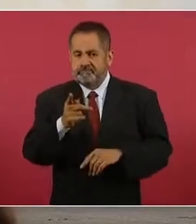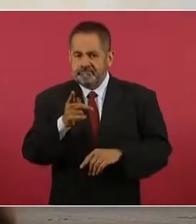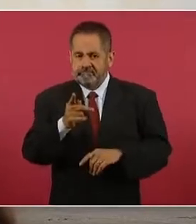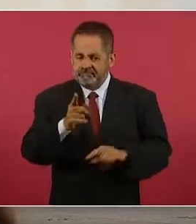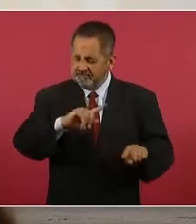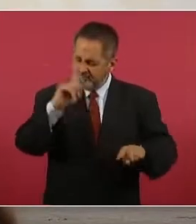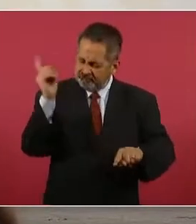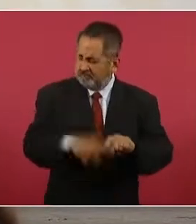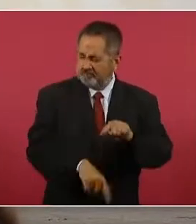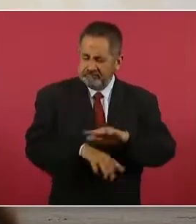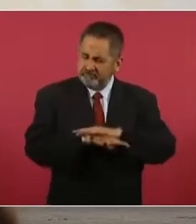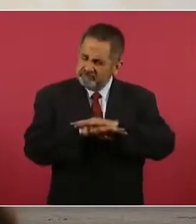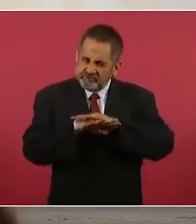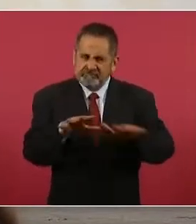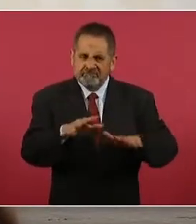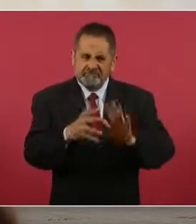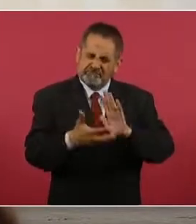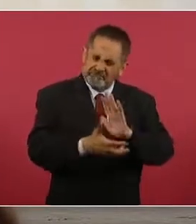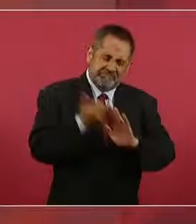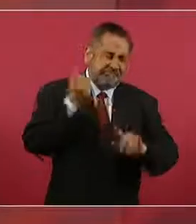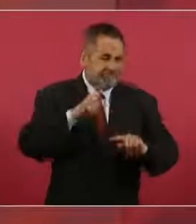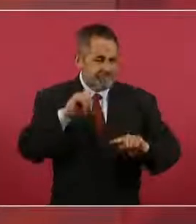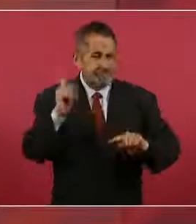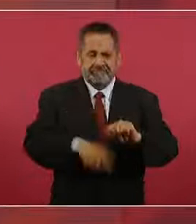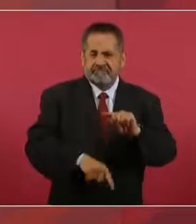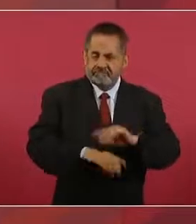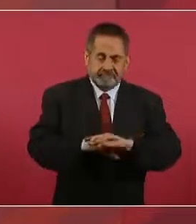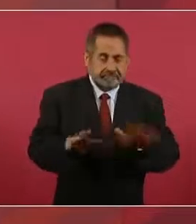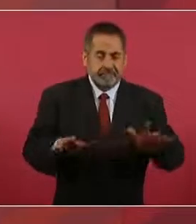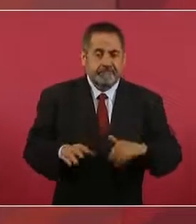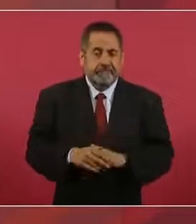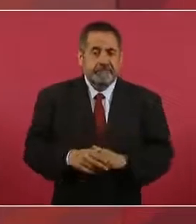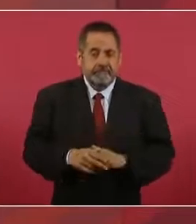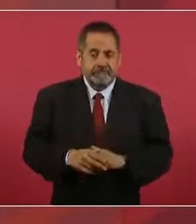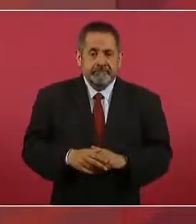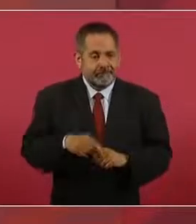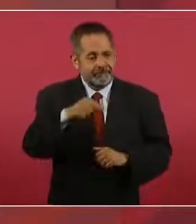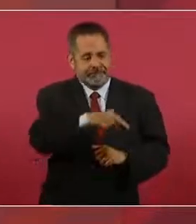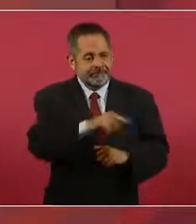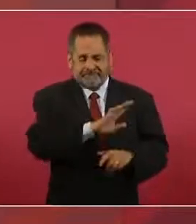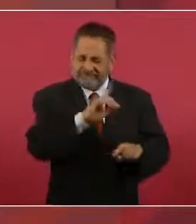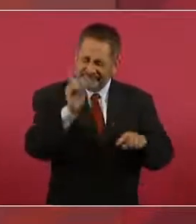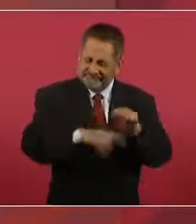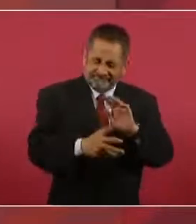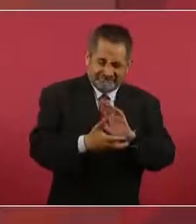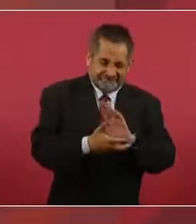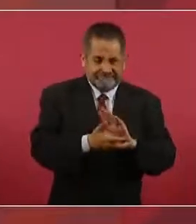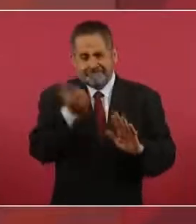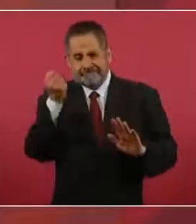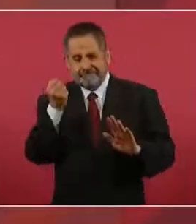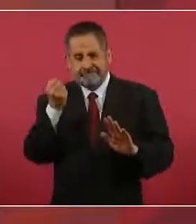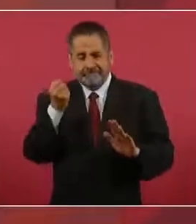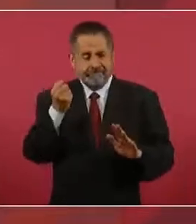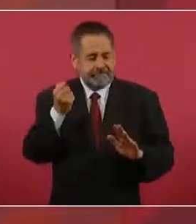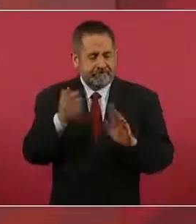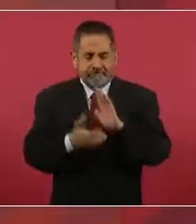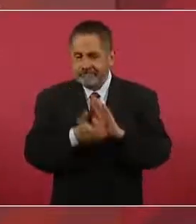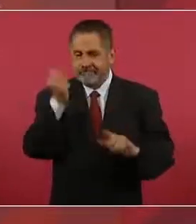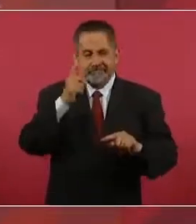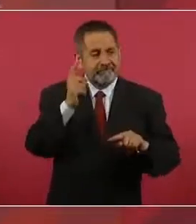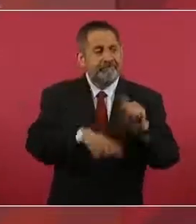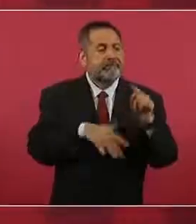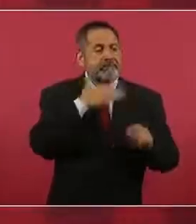porque íbamos a arrancar de raíz. La palabra radical viene de raíz,